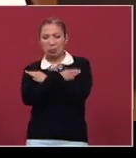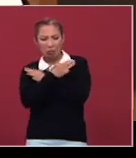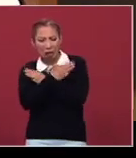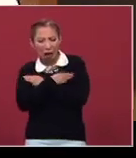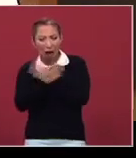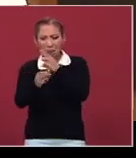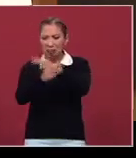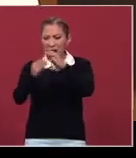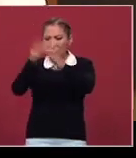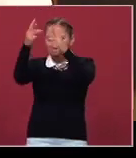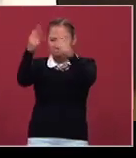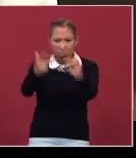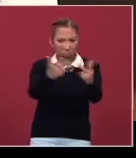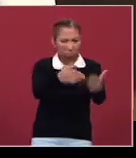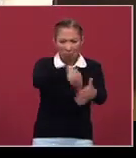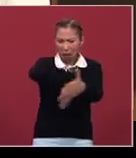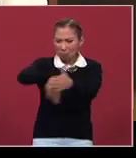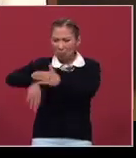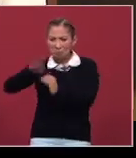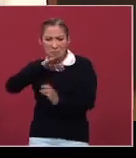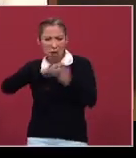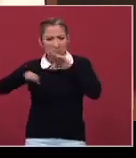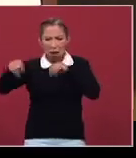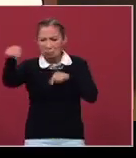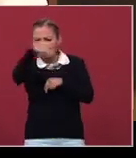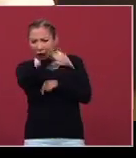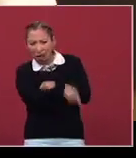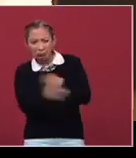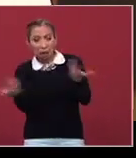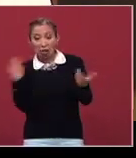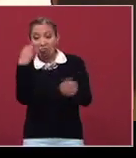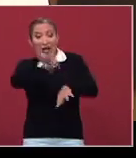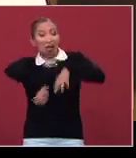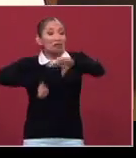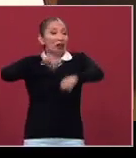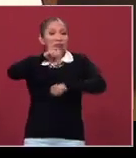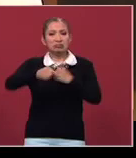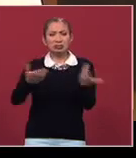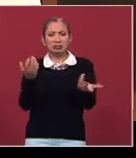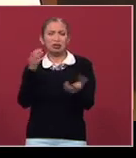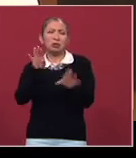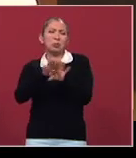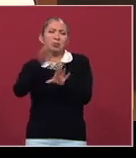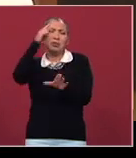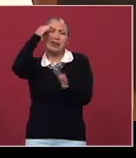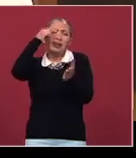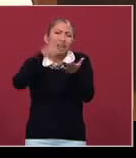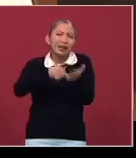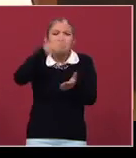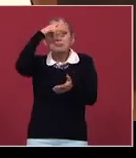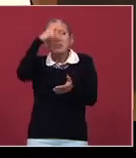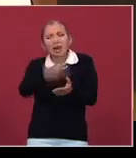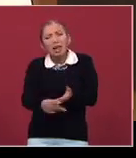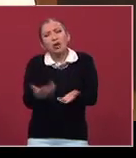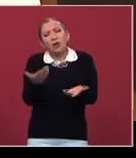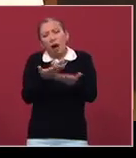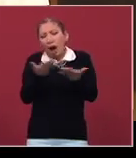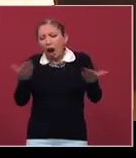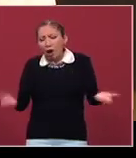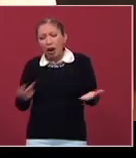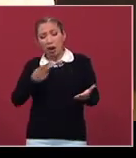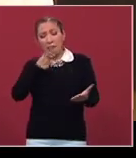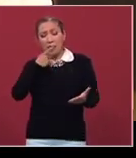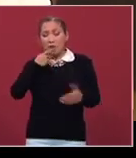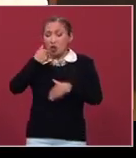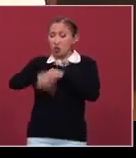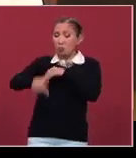material, de necesidades materiales, ¿cómo es posible que un país como el nuestro hablemos